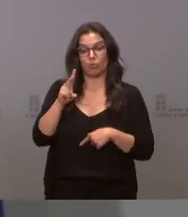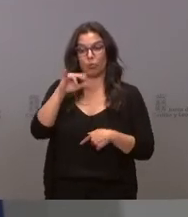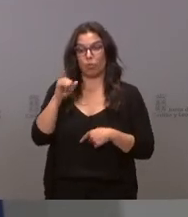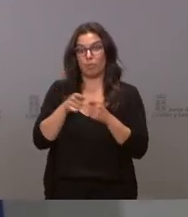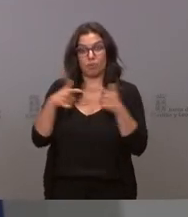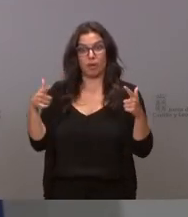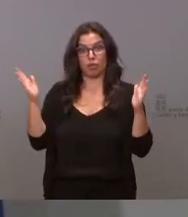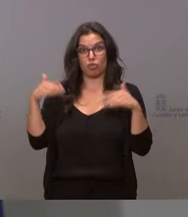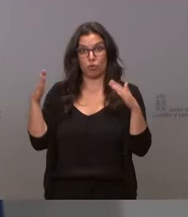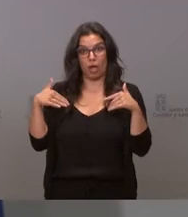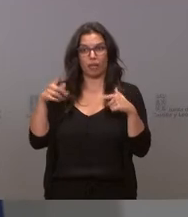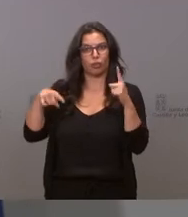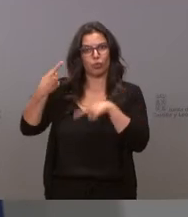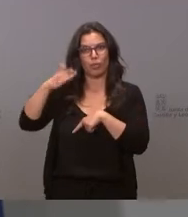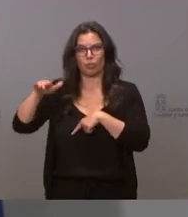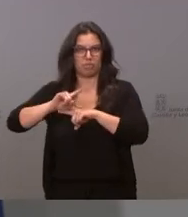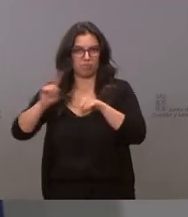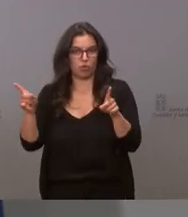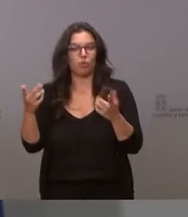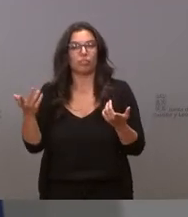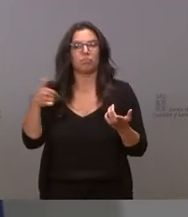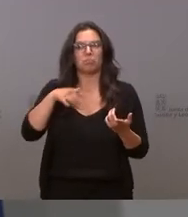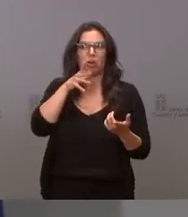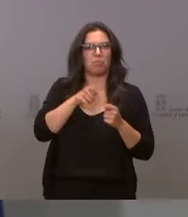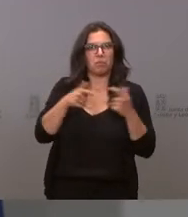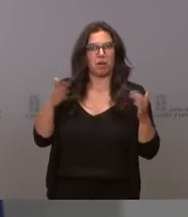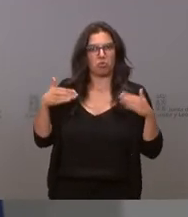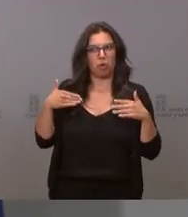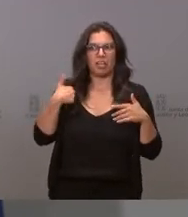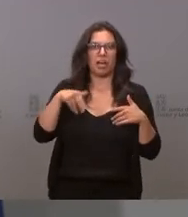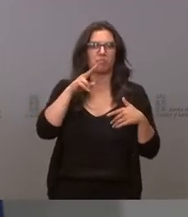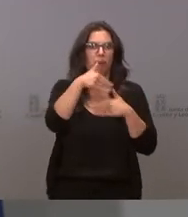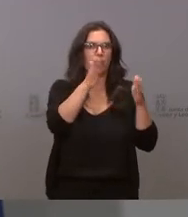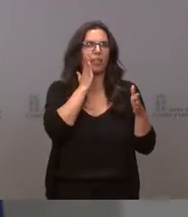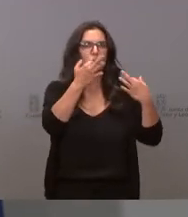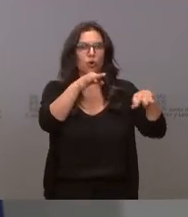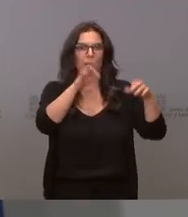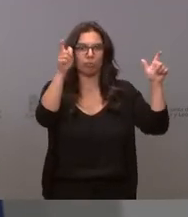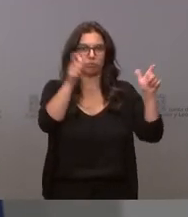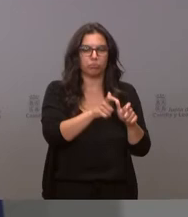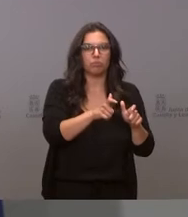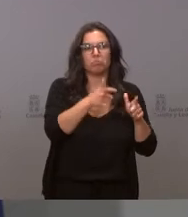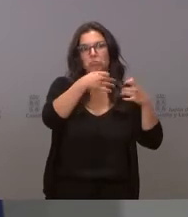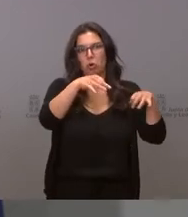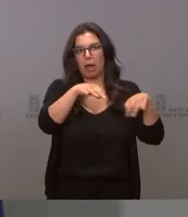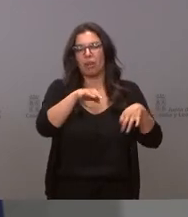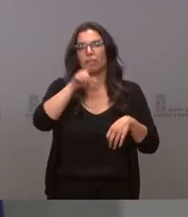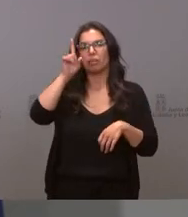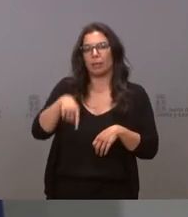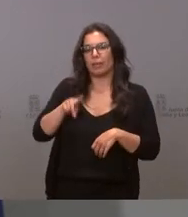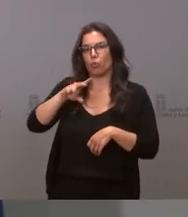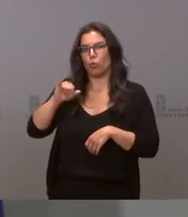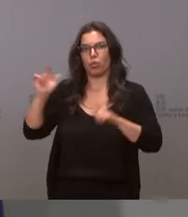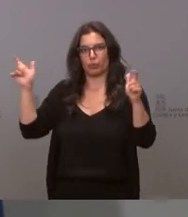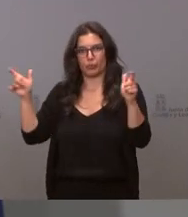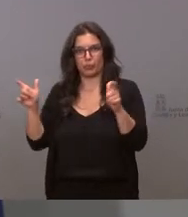estamos en unos niveles de ocupación ya casi de nueva normalidad en planta y bajando la ocupación de las UCI